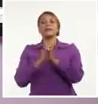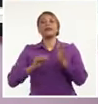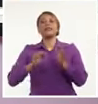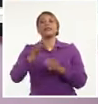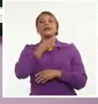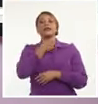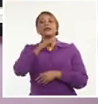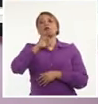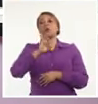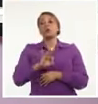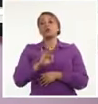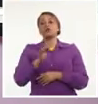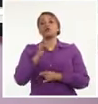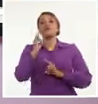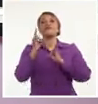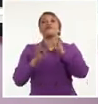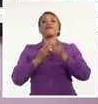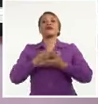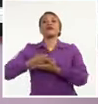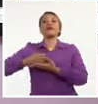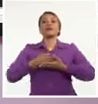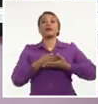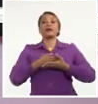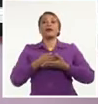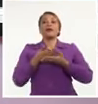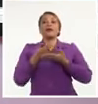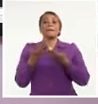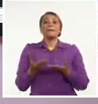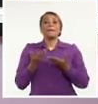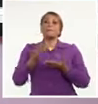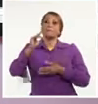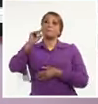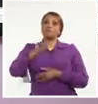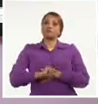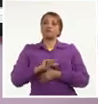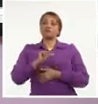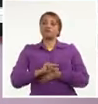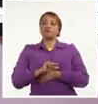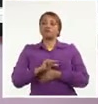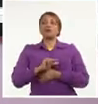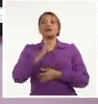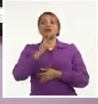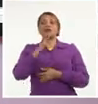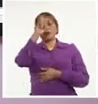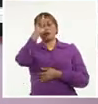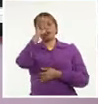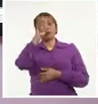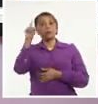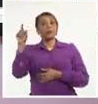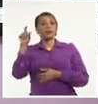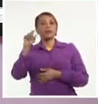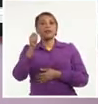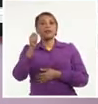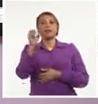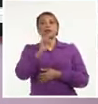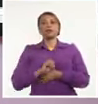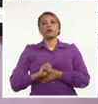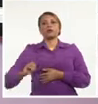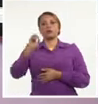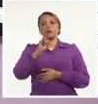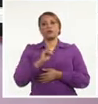de ocho recién nacidos con bajo peso al nacer y prematuridad en el Hospital Ginecostétrico 10 de Octubre,